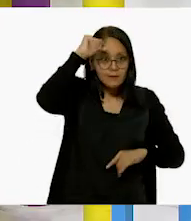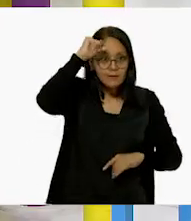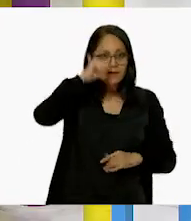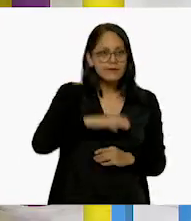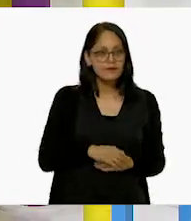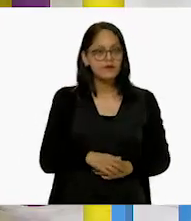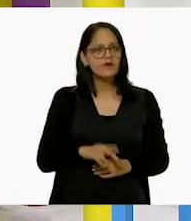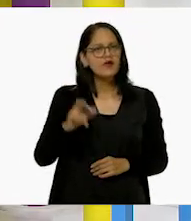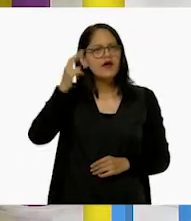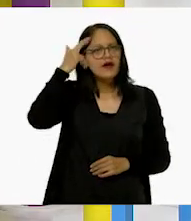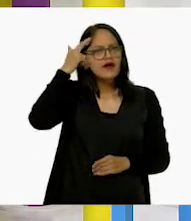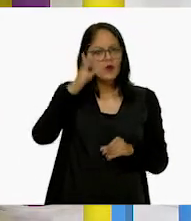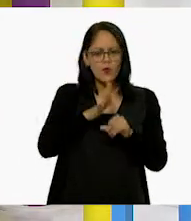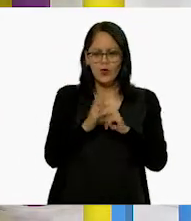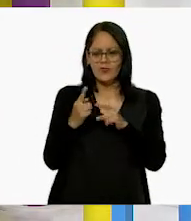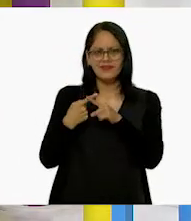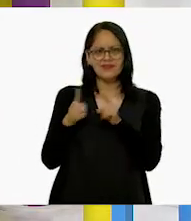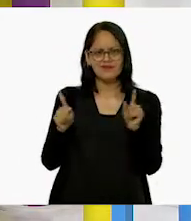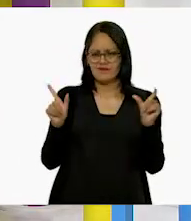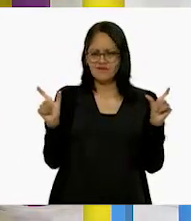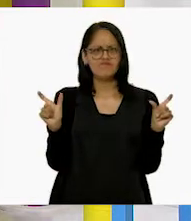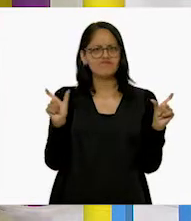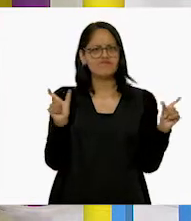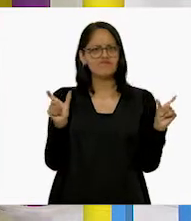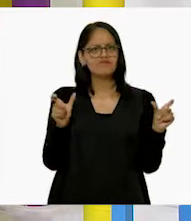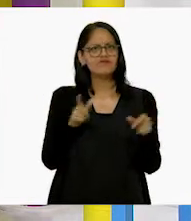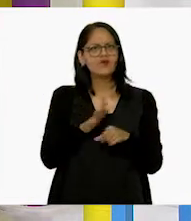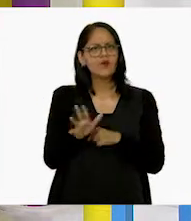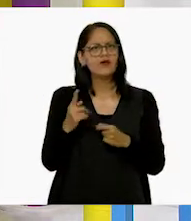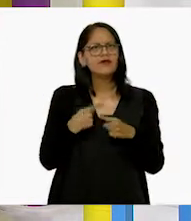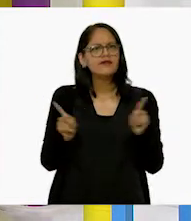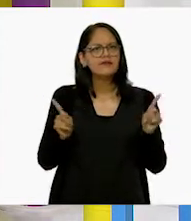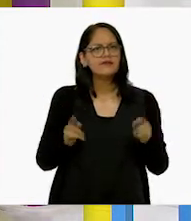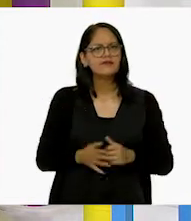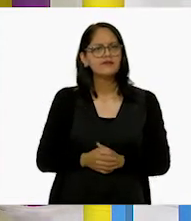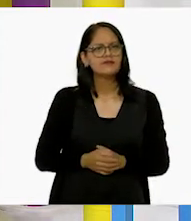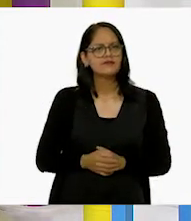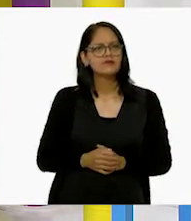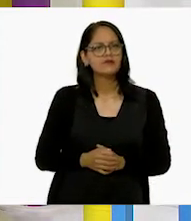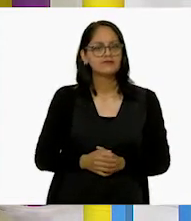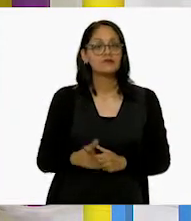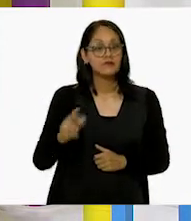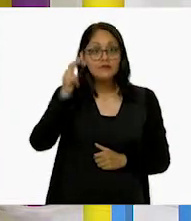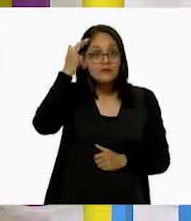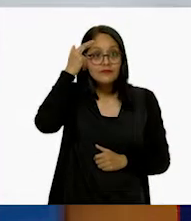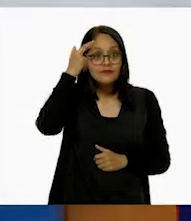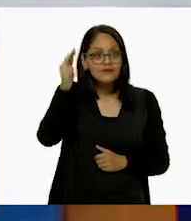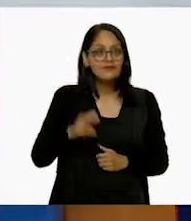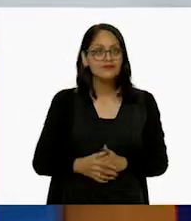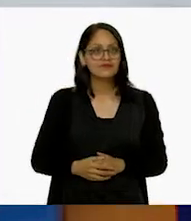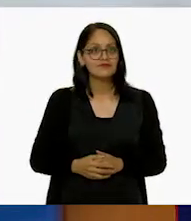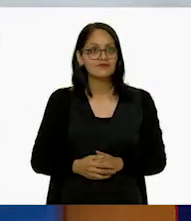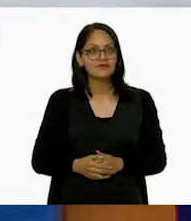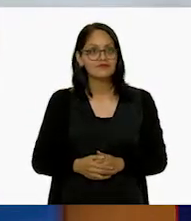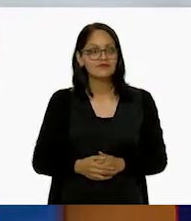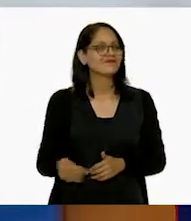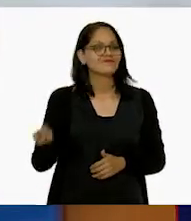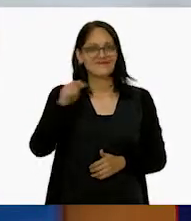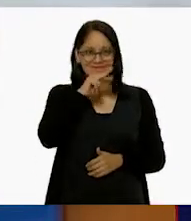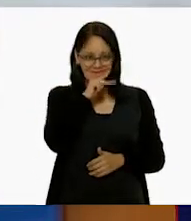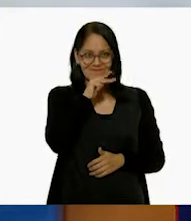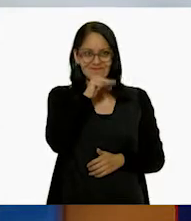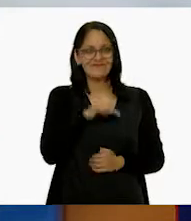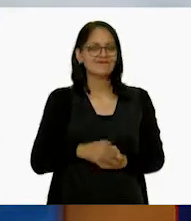ustedes recuerdan cuál es la diferencia entre el rombo y el romboide? ¿No lo recuerdan? rombo era así. No se